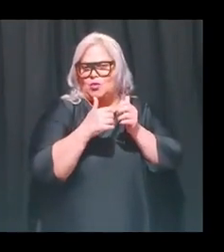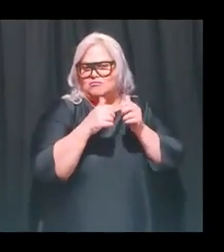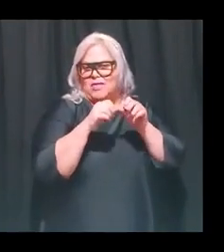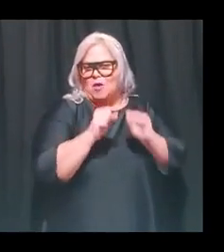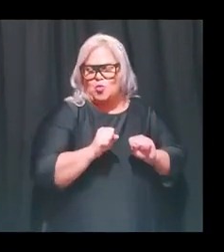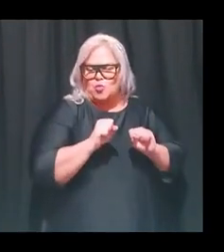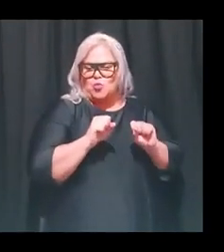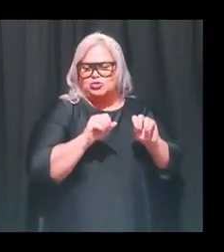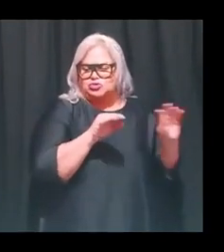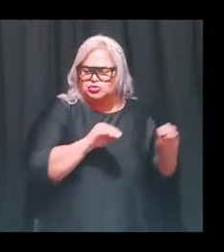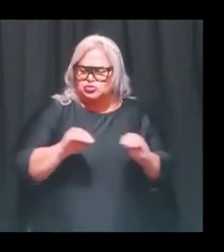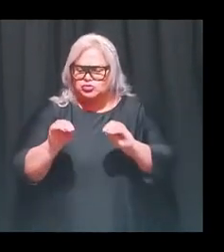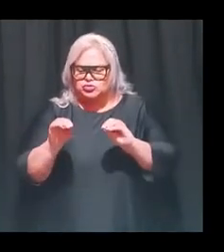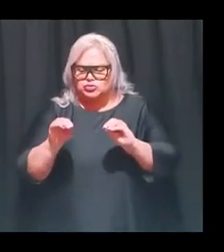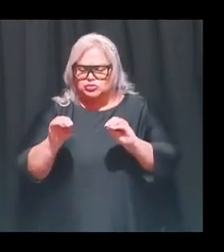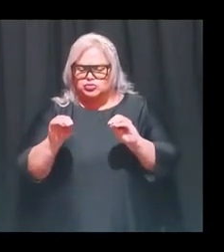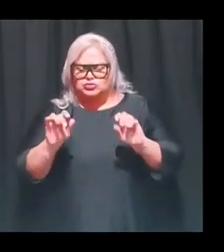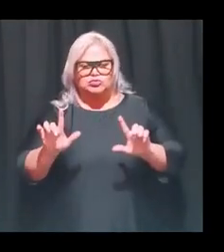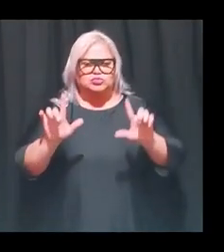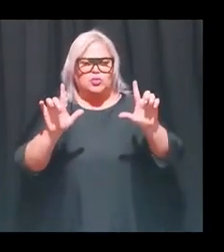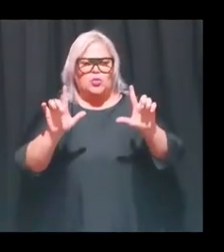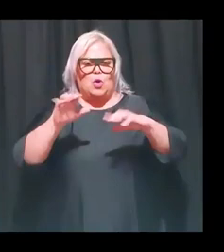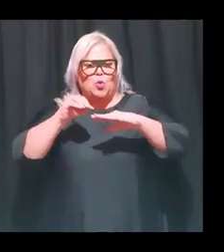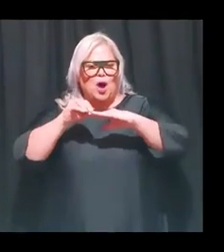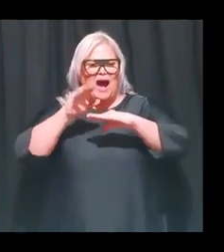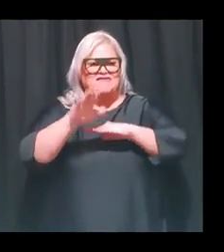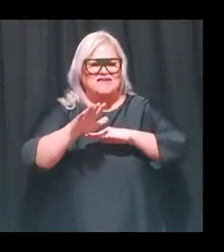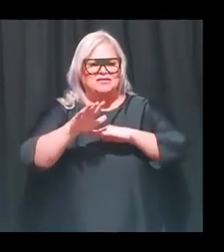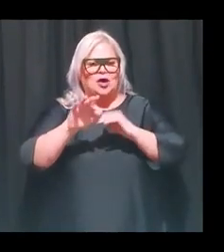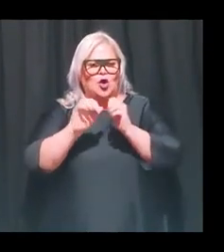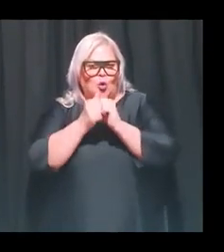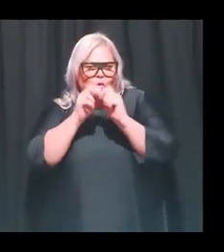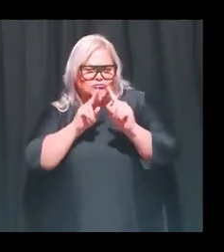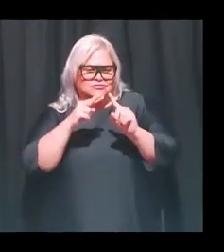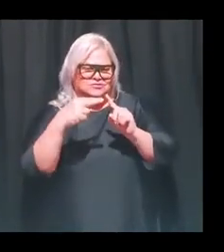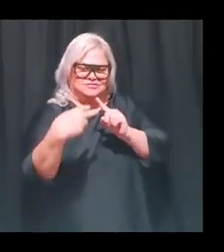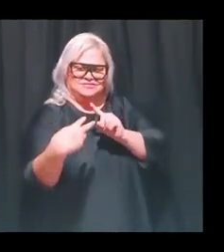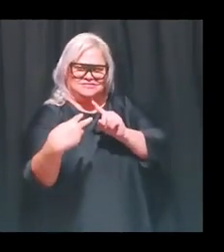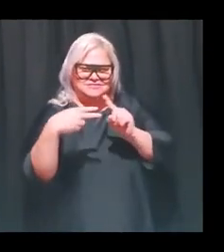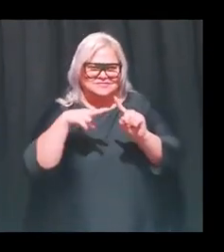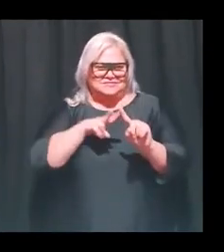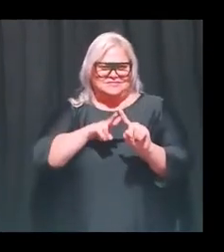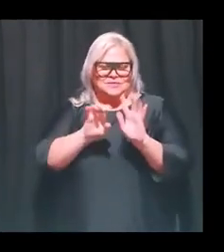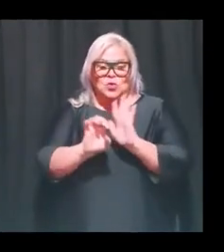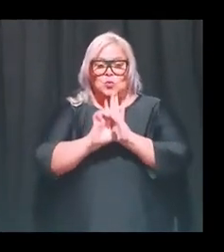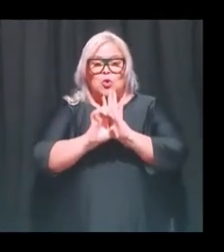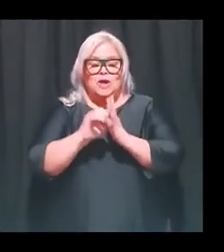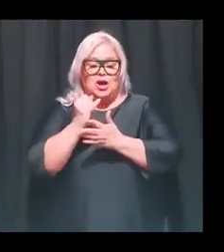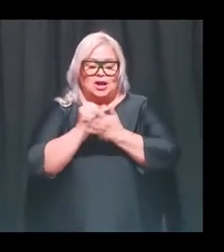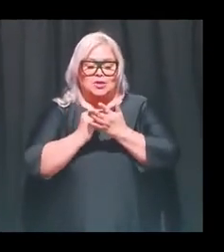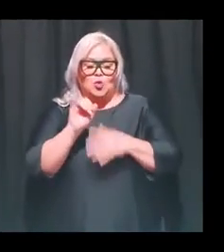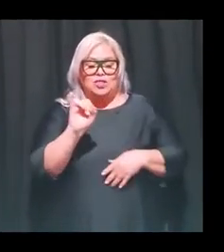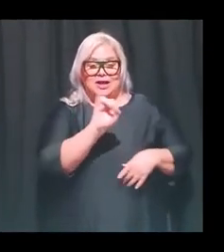del dibujo afecta como uno lo percibe. Por ejemplo, el dibujo de la